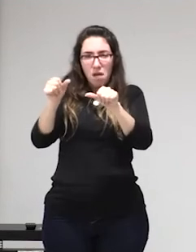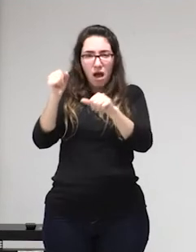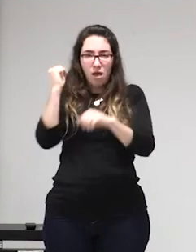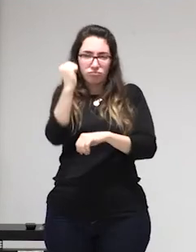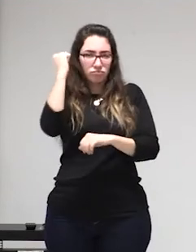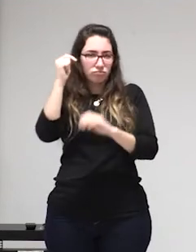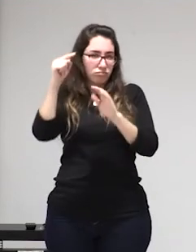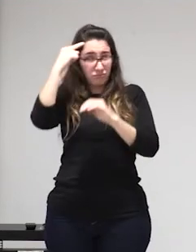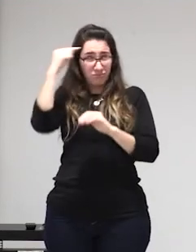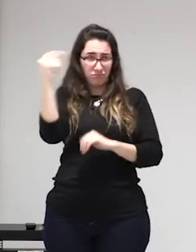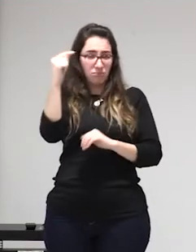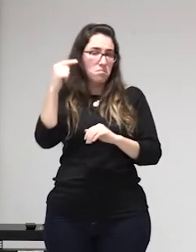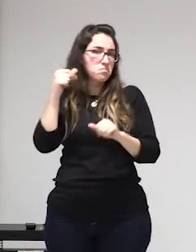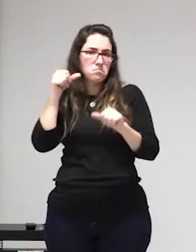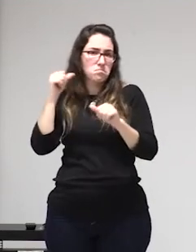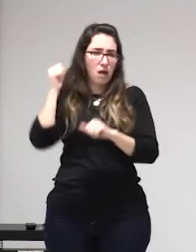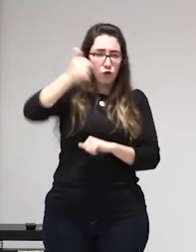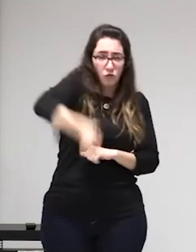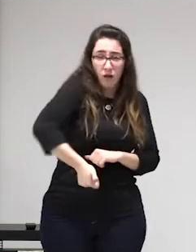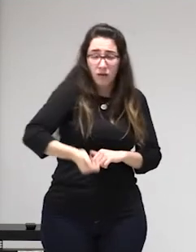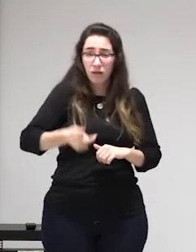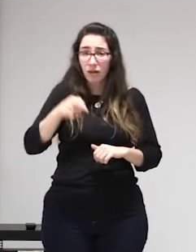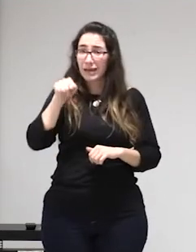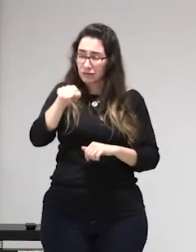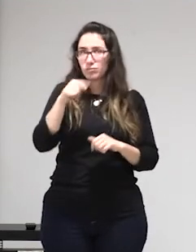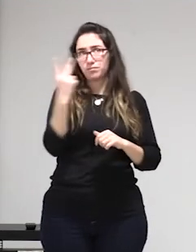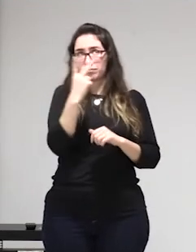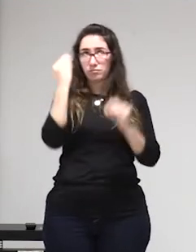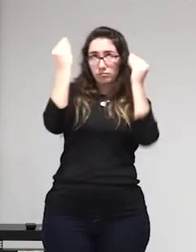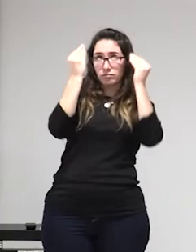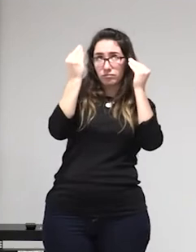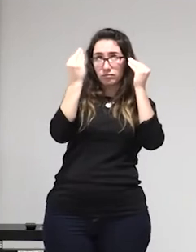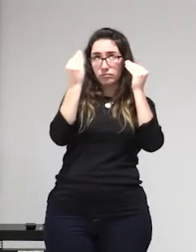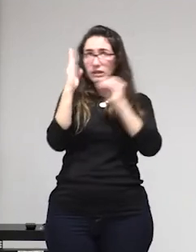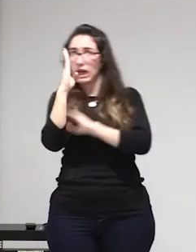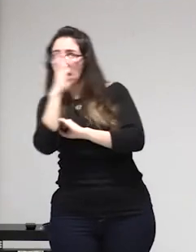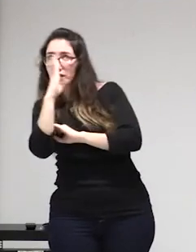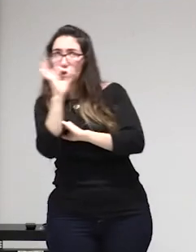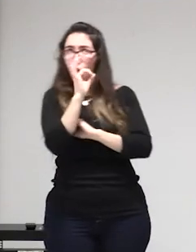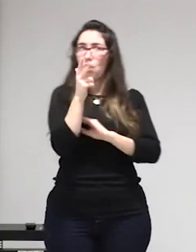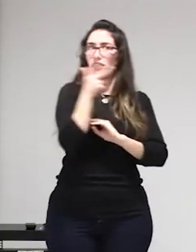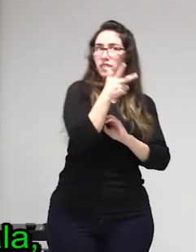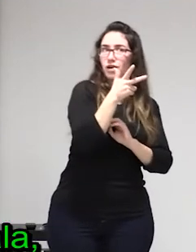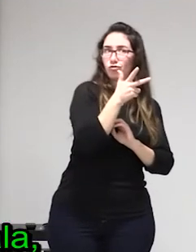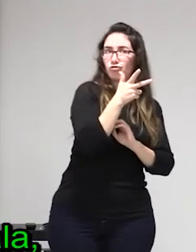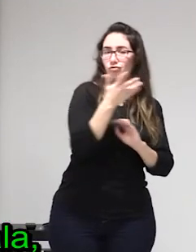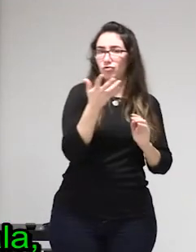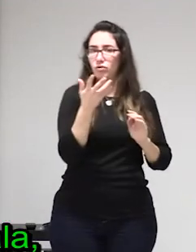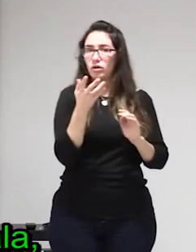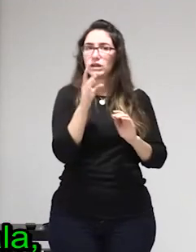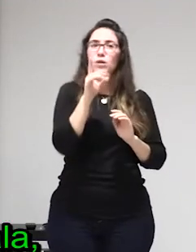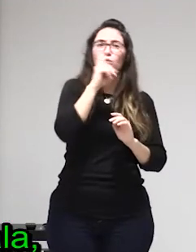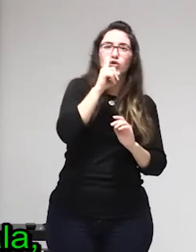manera si la cuestión del trabajo sexual afecta a todas las mujeres bueno y hay otro punto más es que